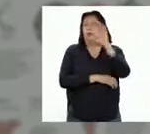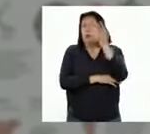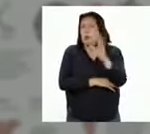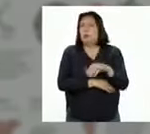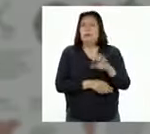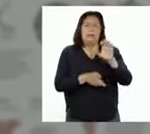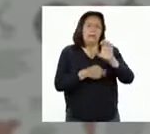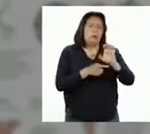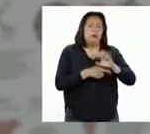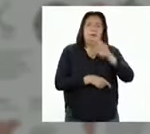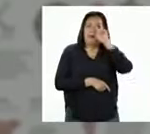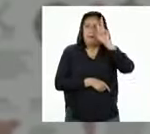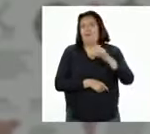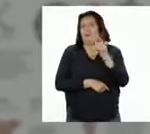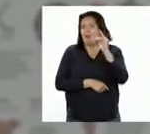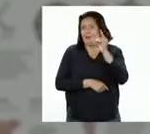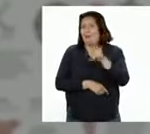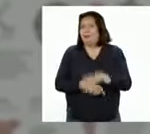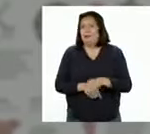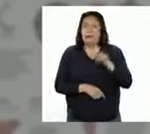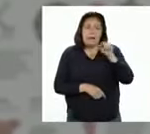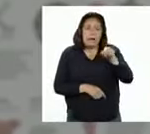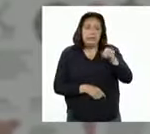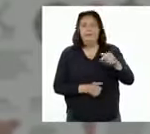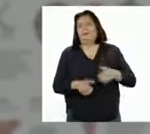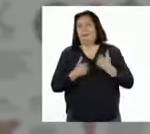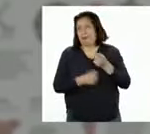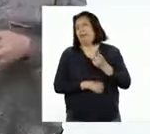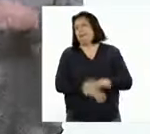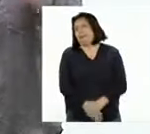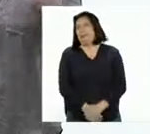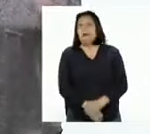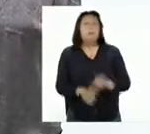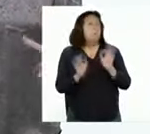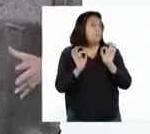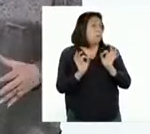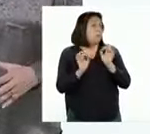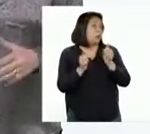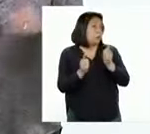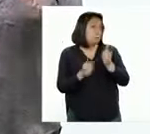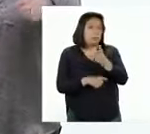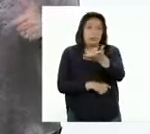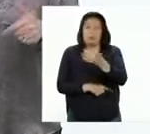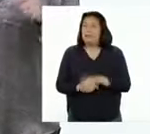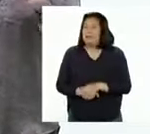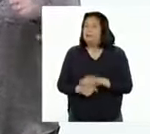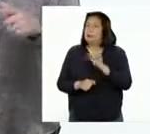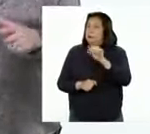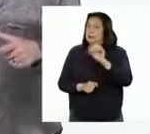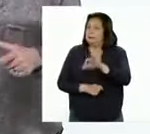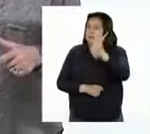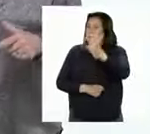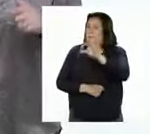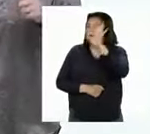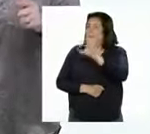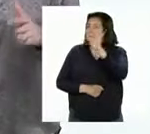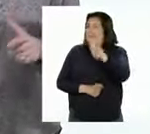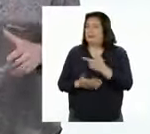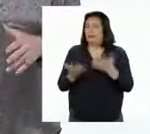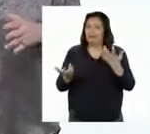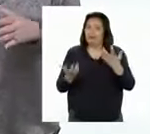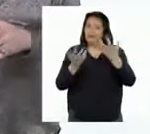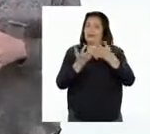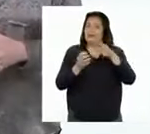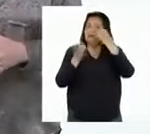Colombia, Ecuador, Perú y Bolivia. Y ahí es donde viene. Muy bien, Patty. Has identificado y